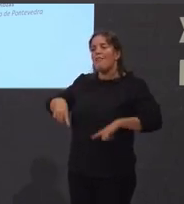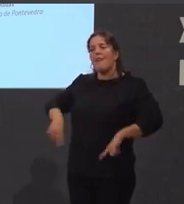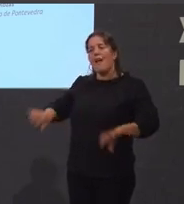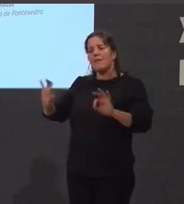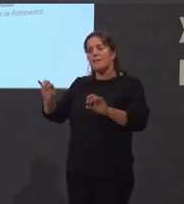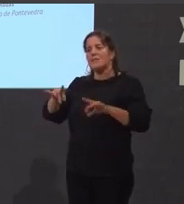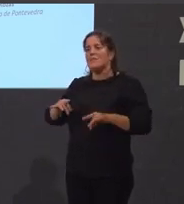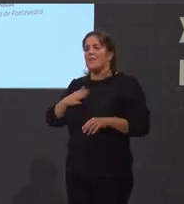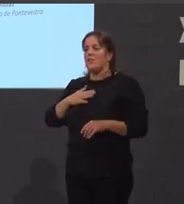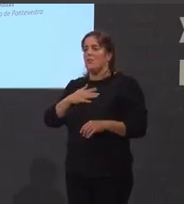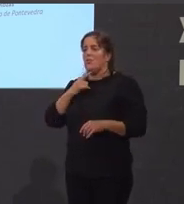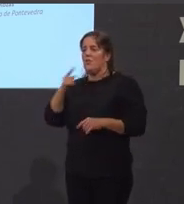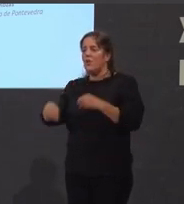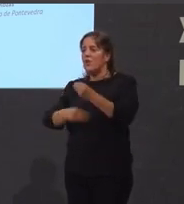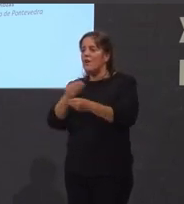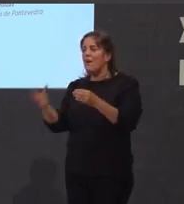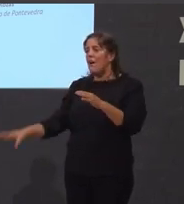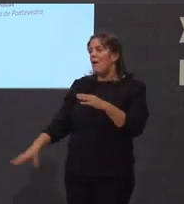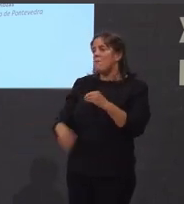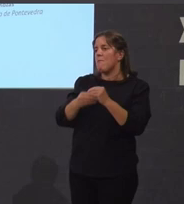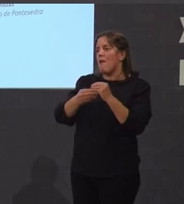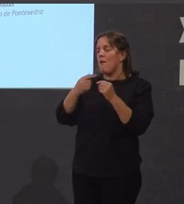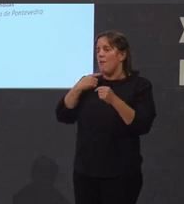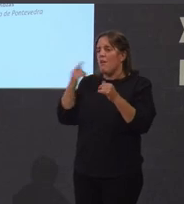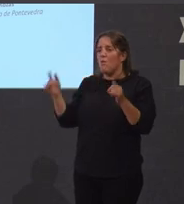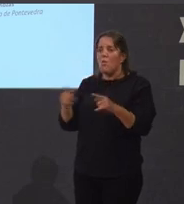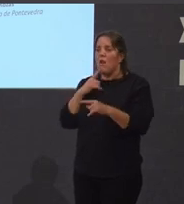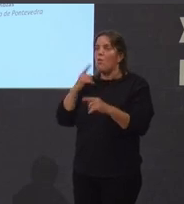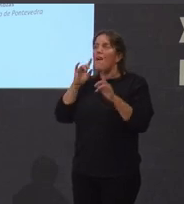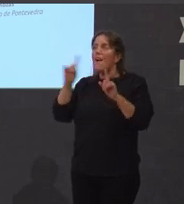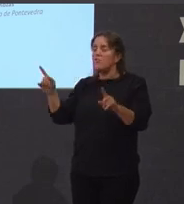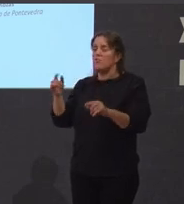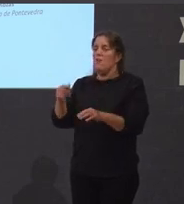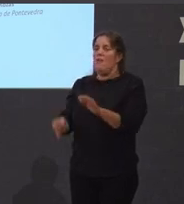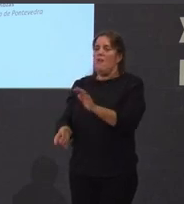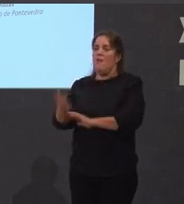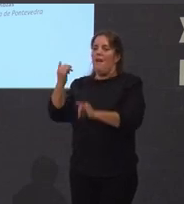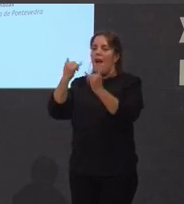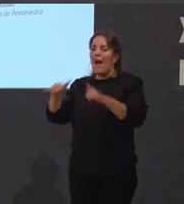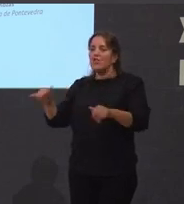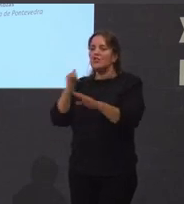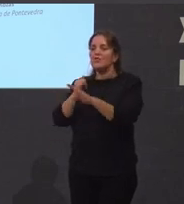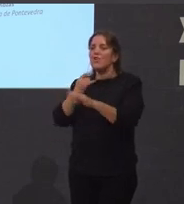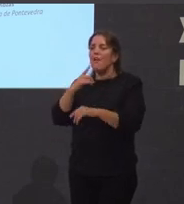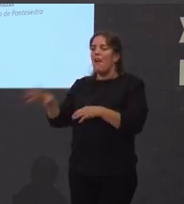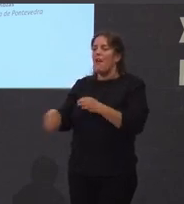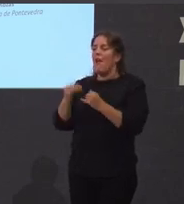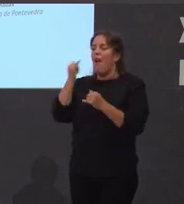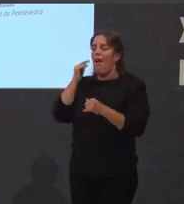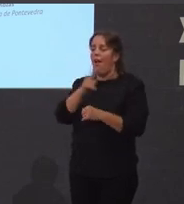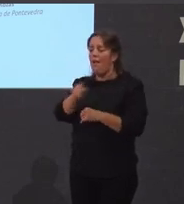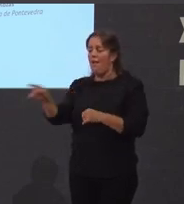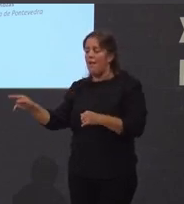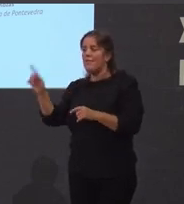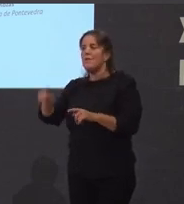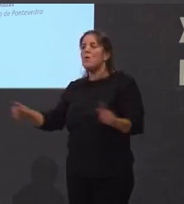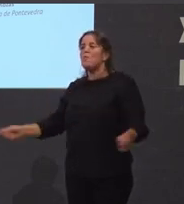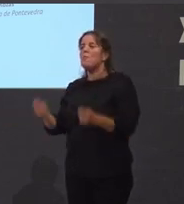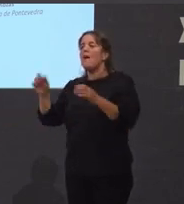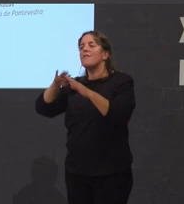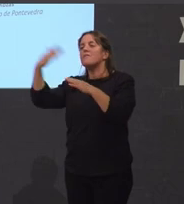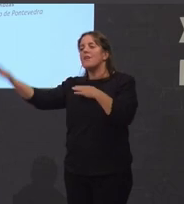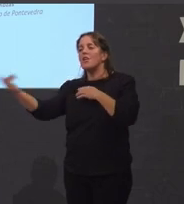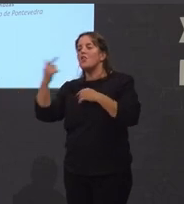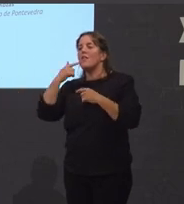sumábanse a calquer ato institucional que tivesse lugar na nosa terra tamén a propaganda de cara ao exterior a través sobre todo da sección